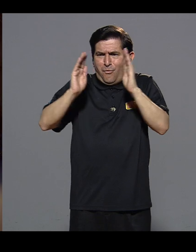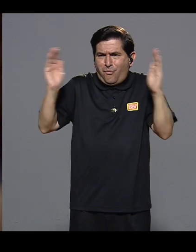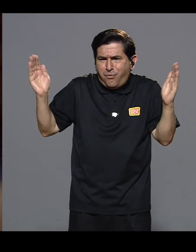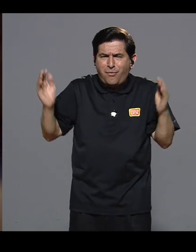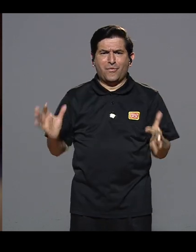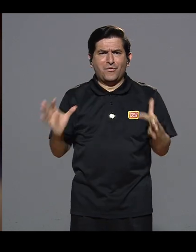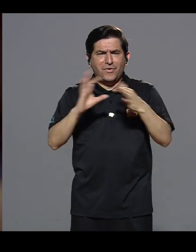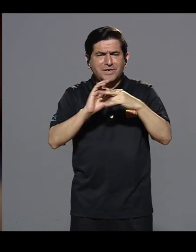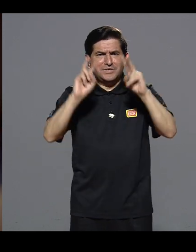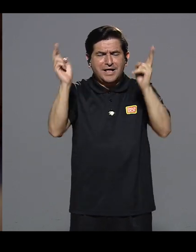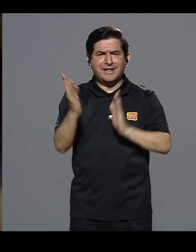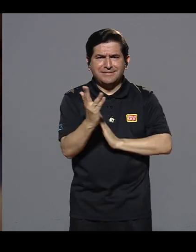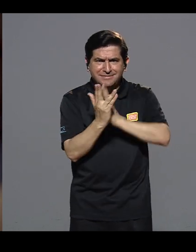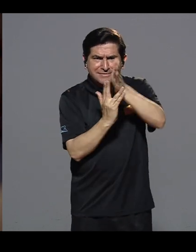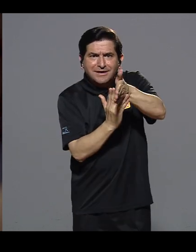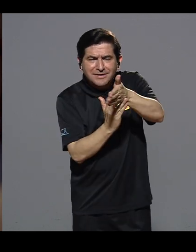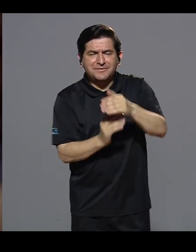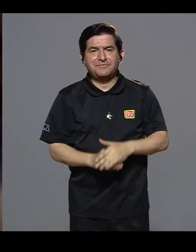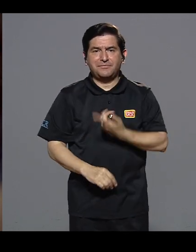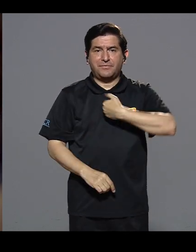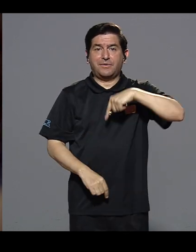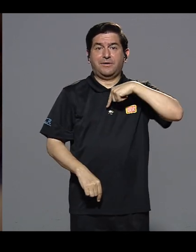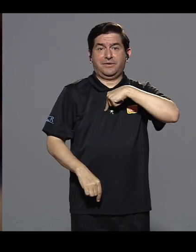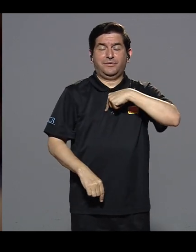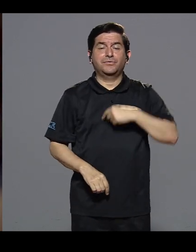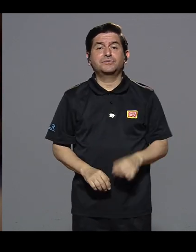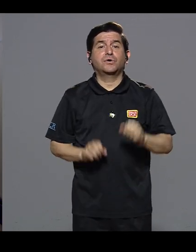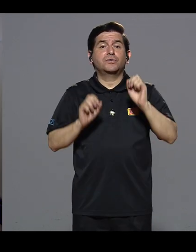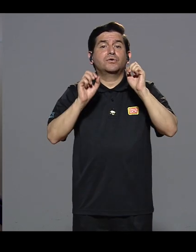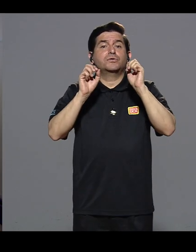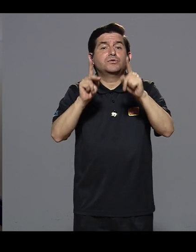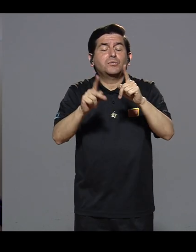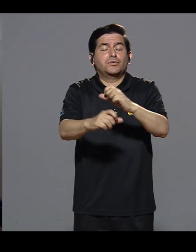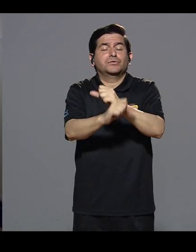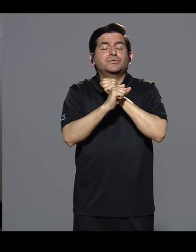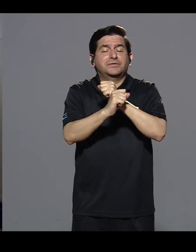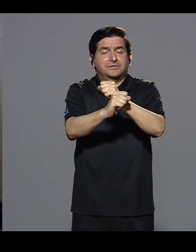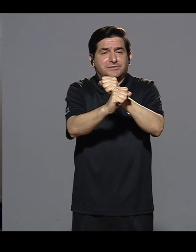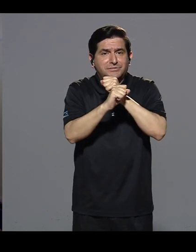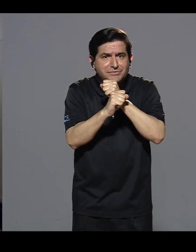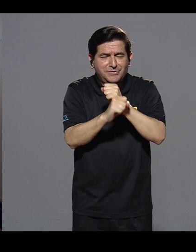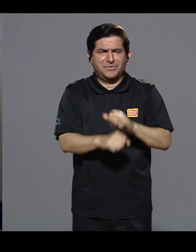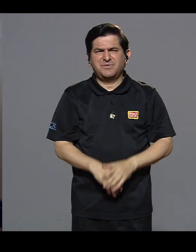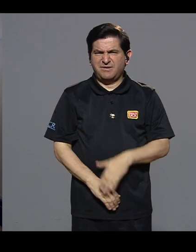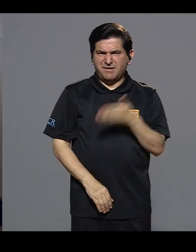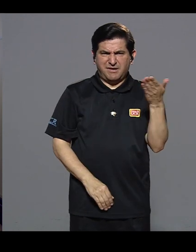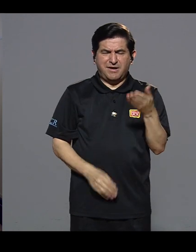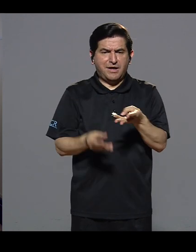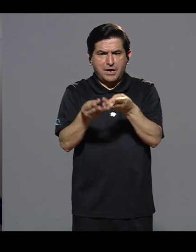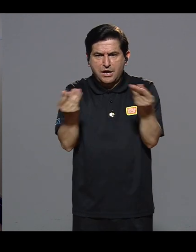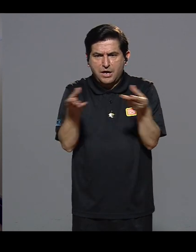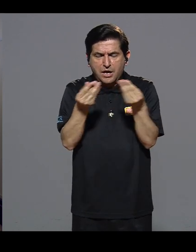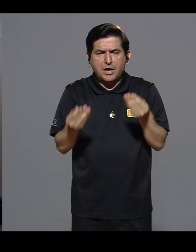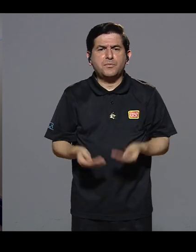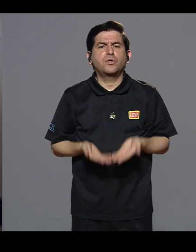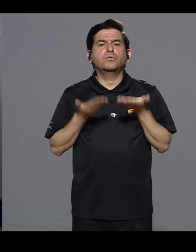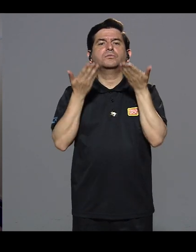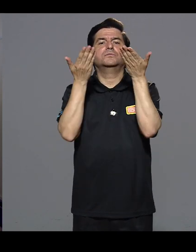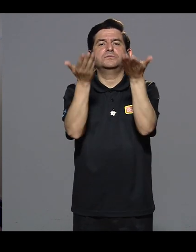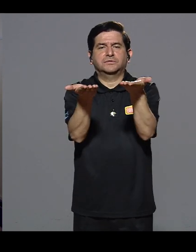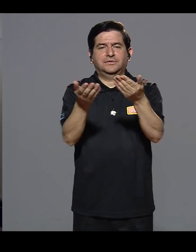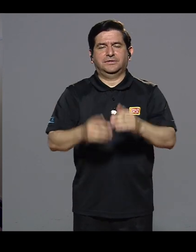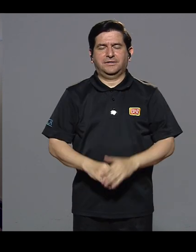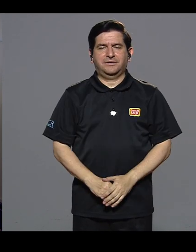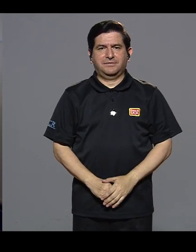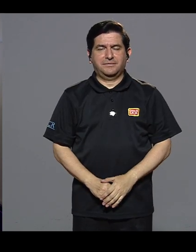conocimiento más amplio sobre temas de accesibilidad nos ha brindado mayor seguridad en el